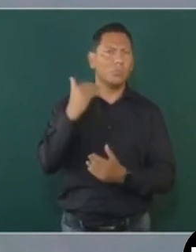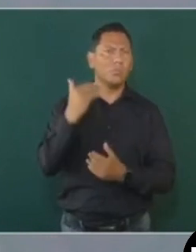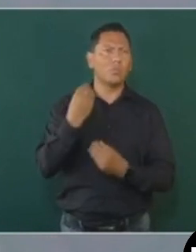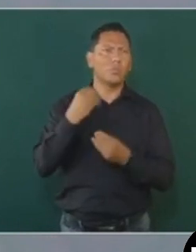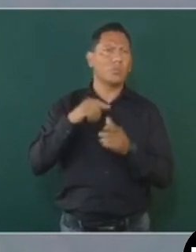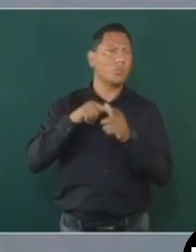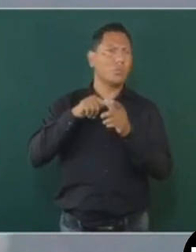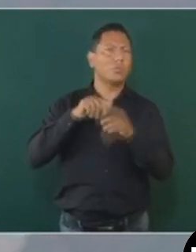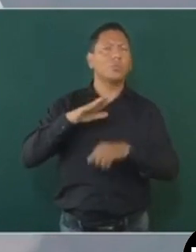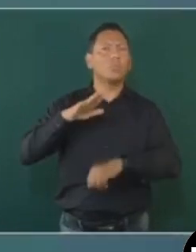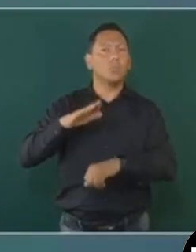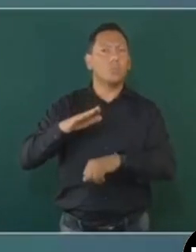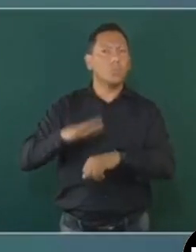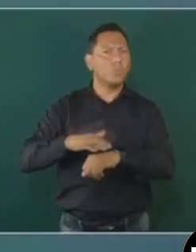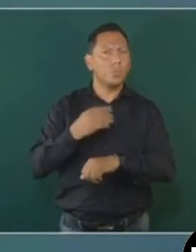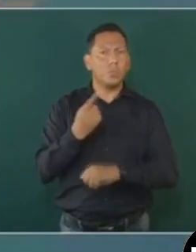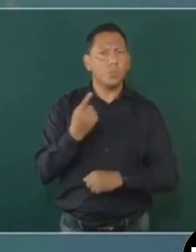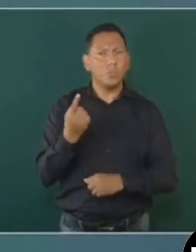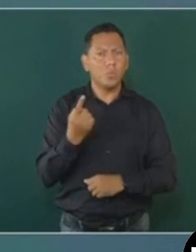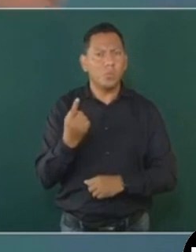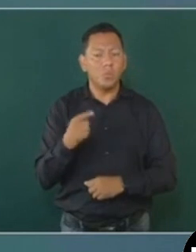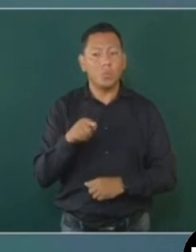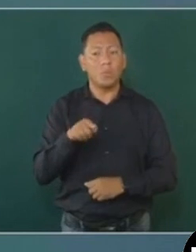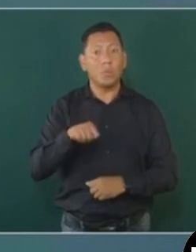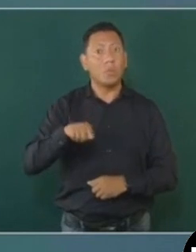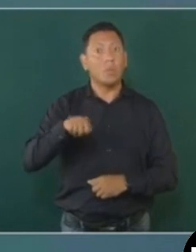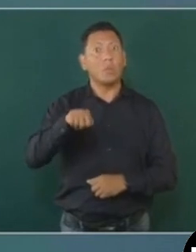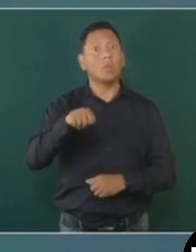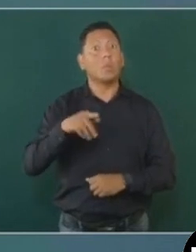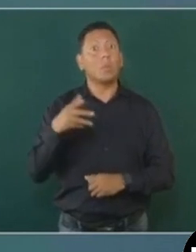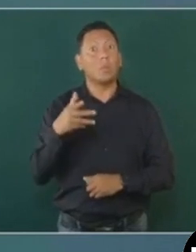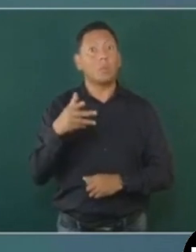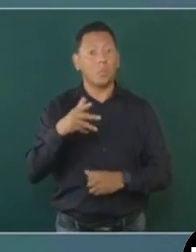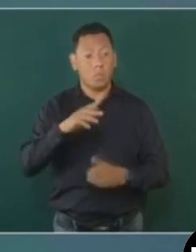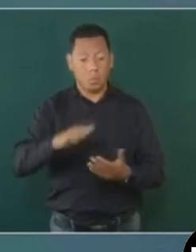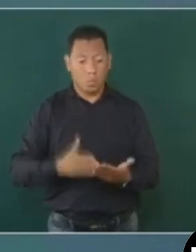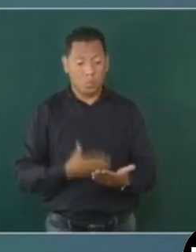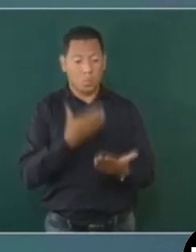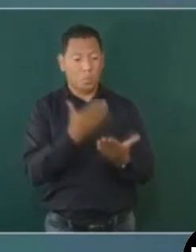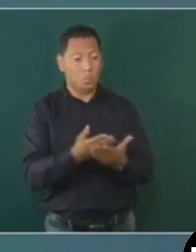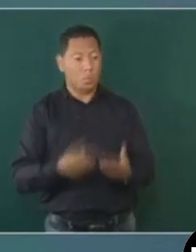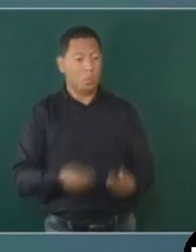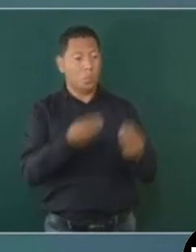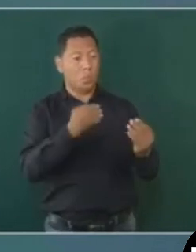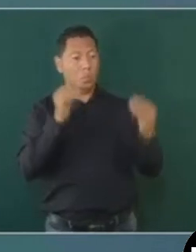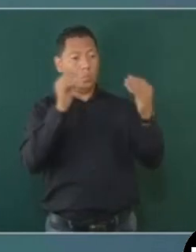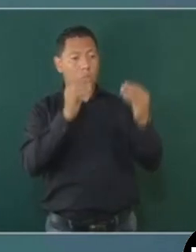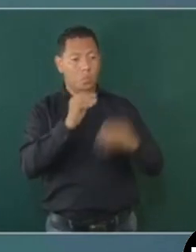ellos se ampararon y consiguieron